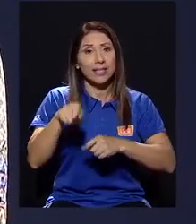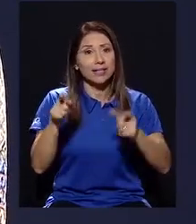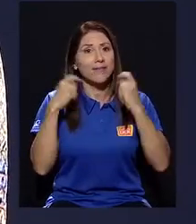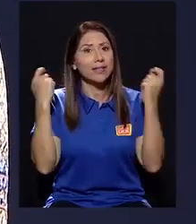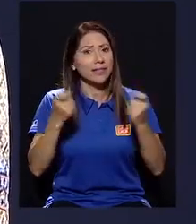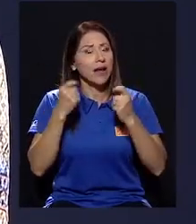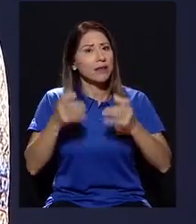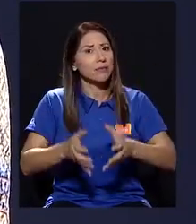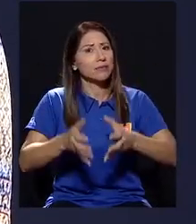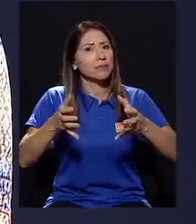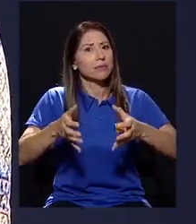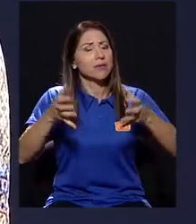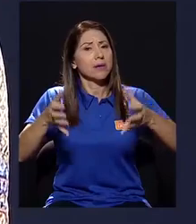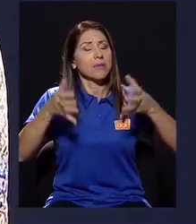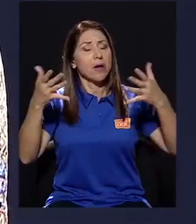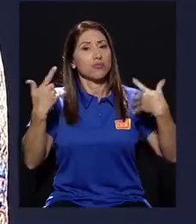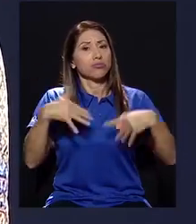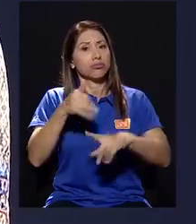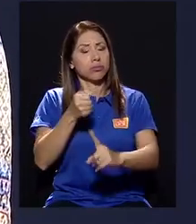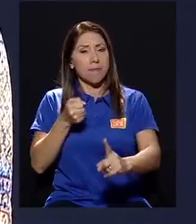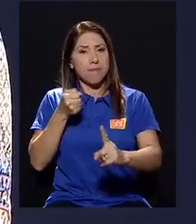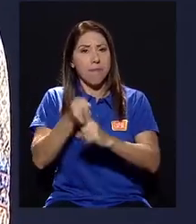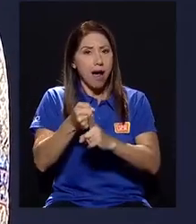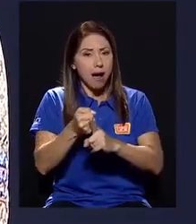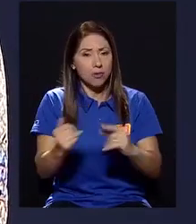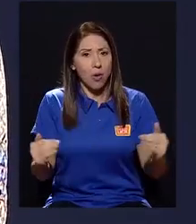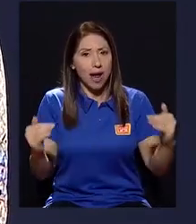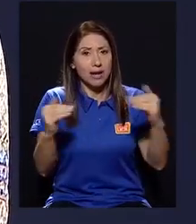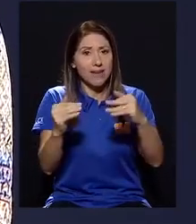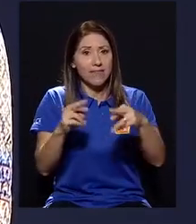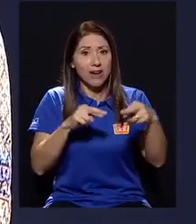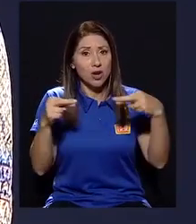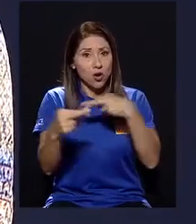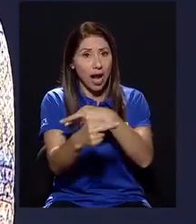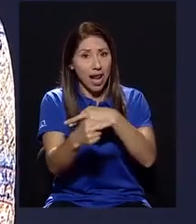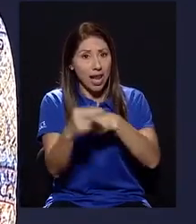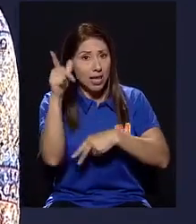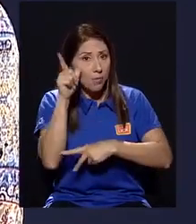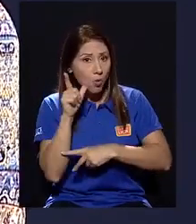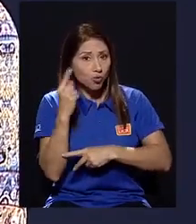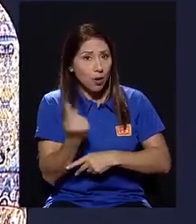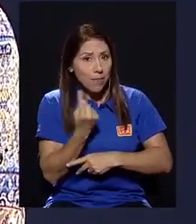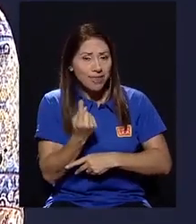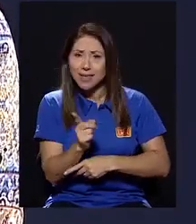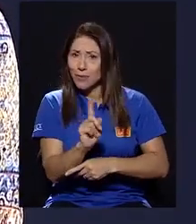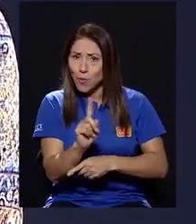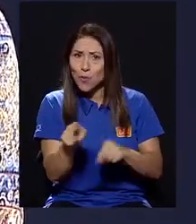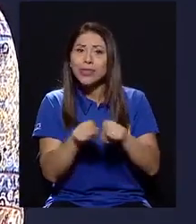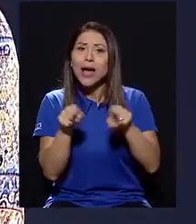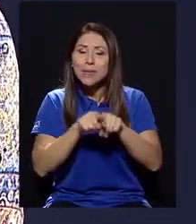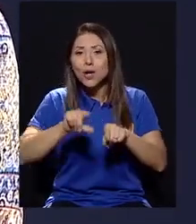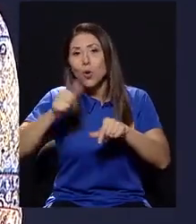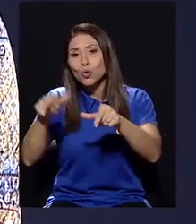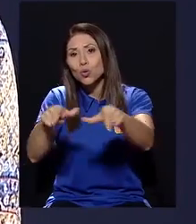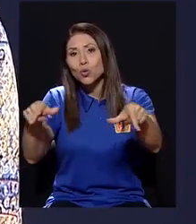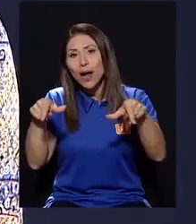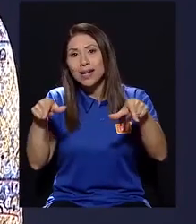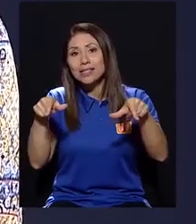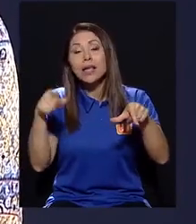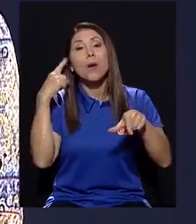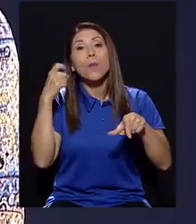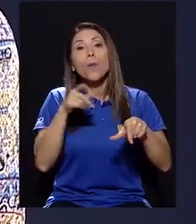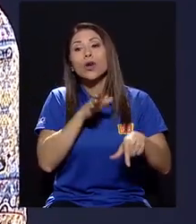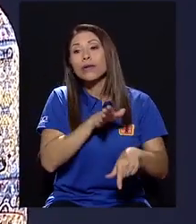muy grande y ha tenido un gran impacto a nivel no solo regional en la provincia de Limón, sino en otras sedes porque se va a Liberia,